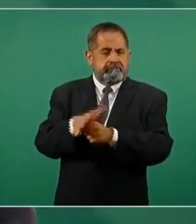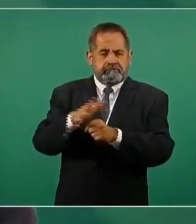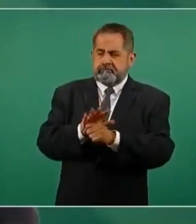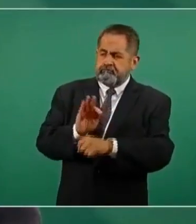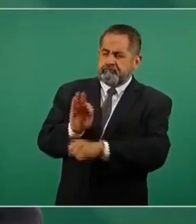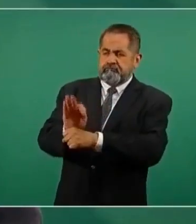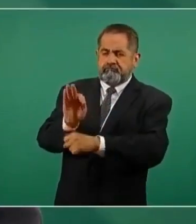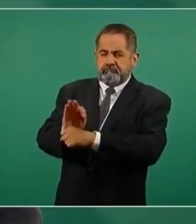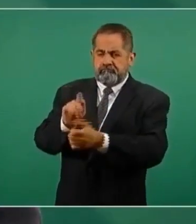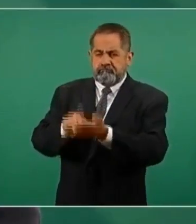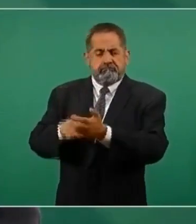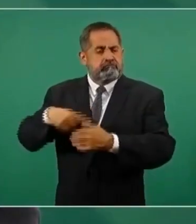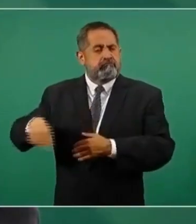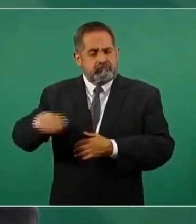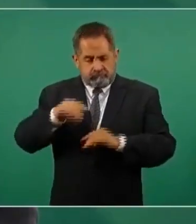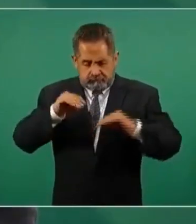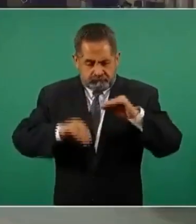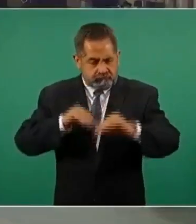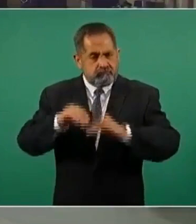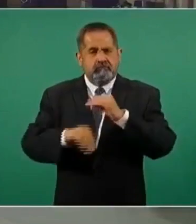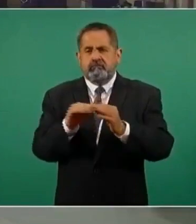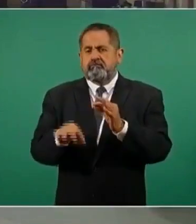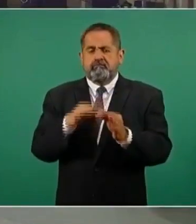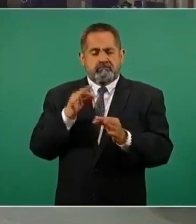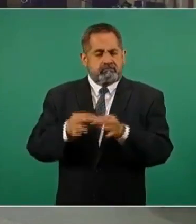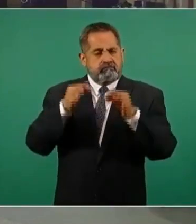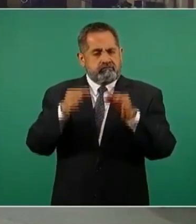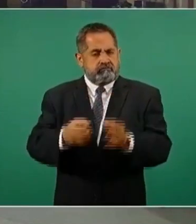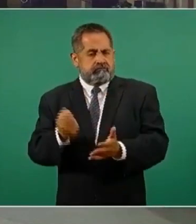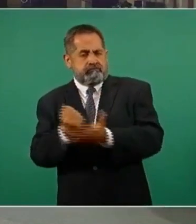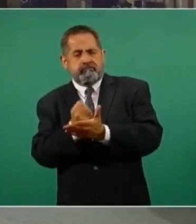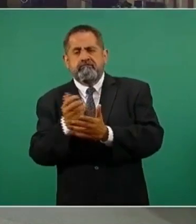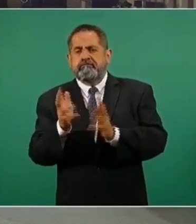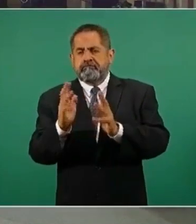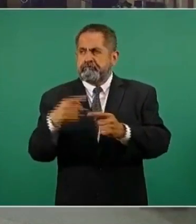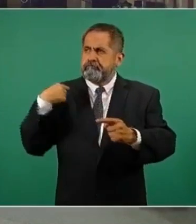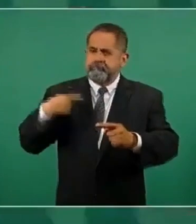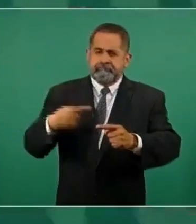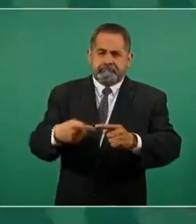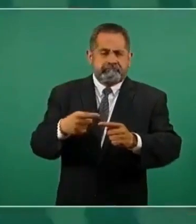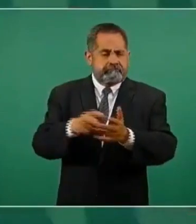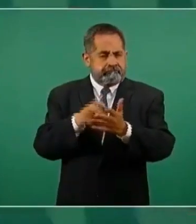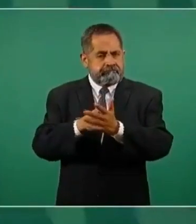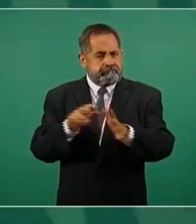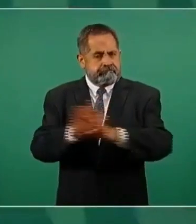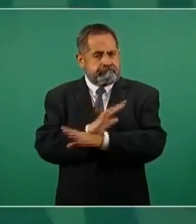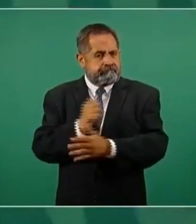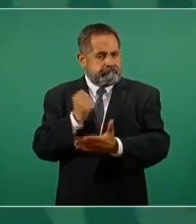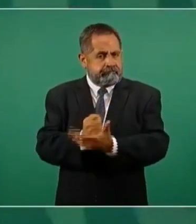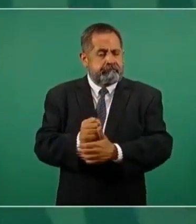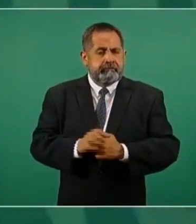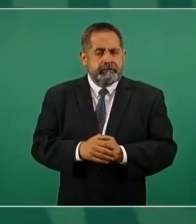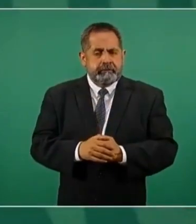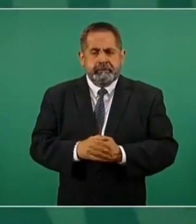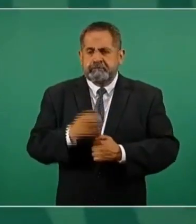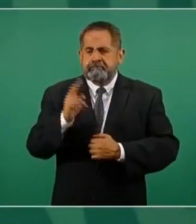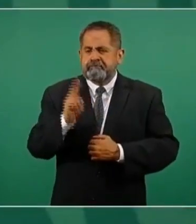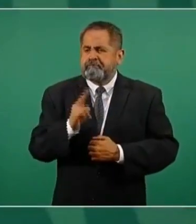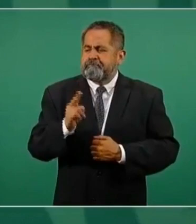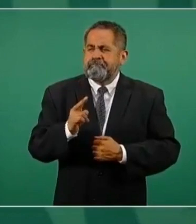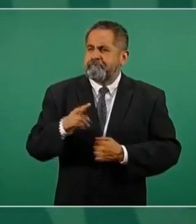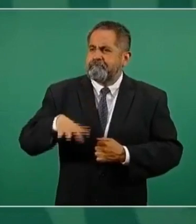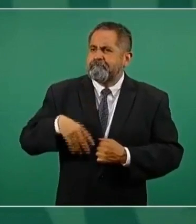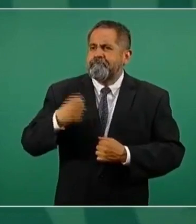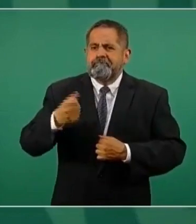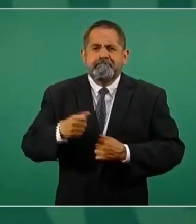que de alguna manera se han ido formando y formalizando a través del tiempo. Necesitamos hacer un gran esfuerzo